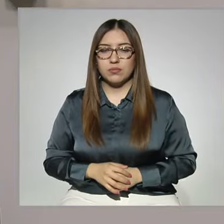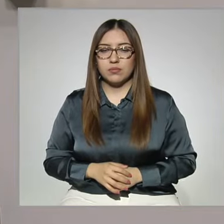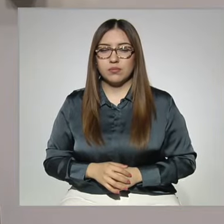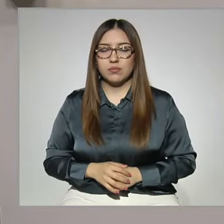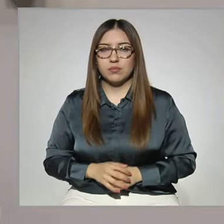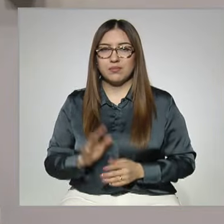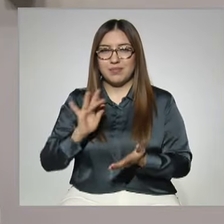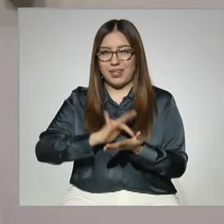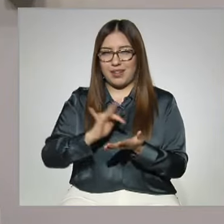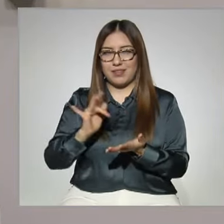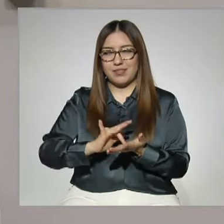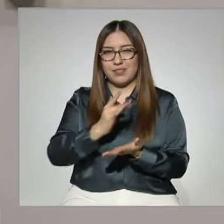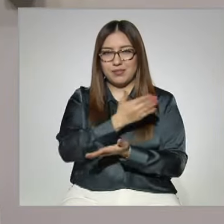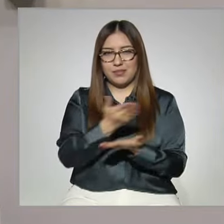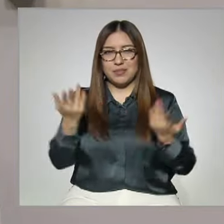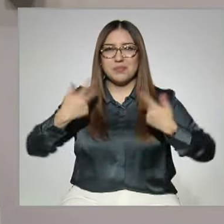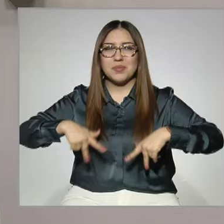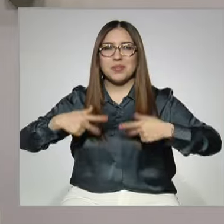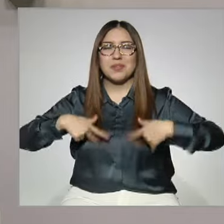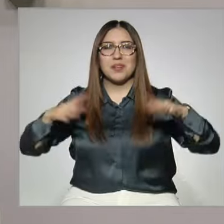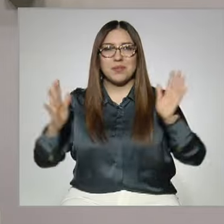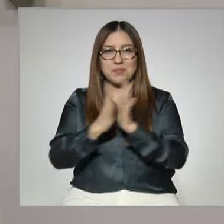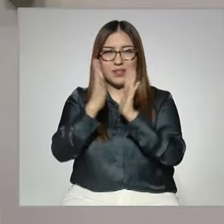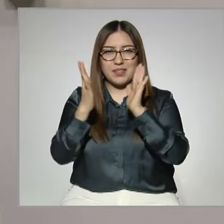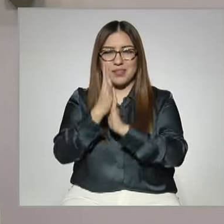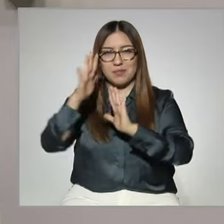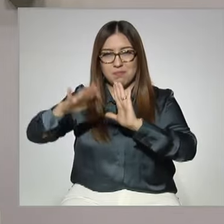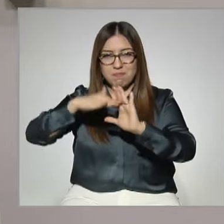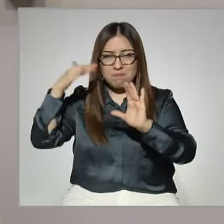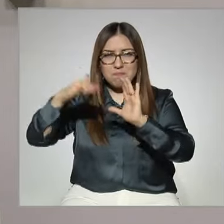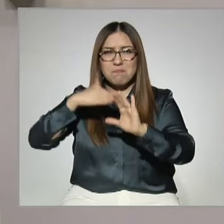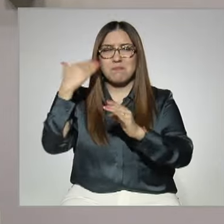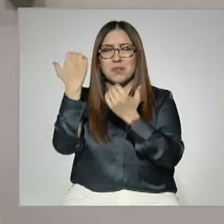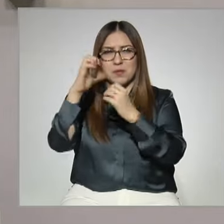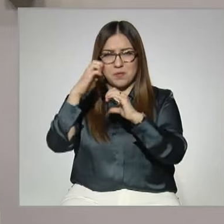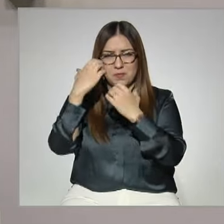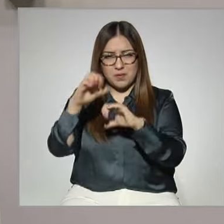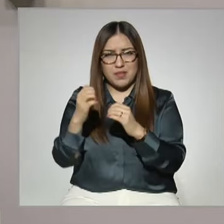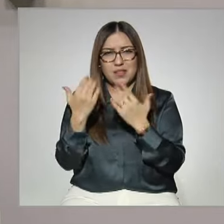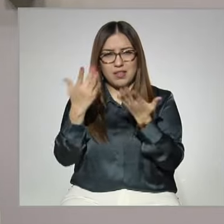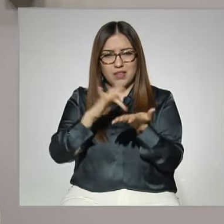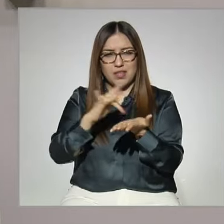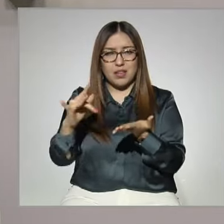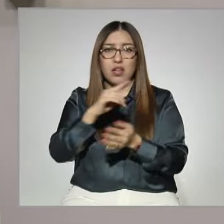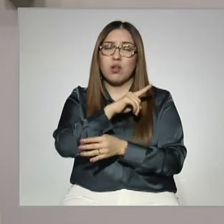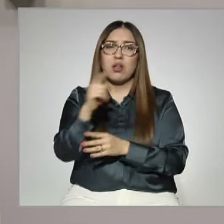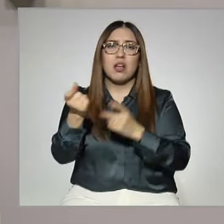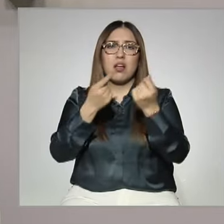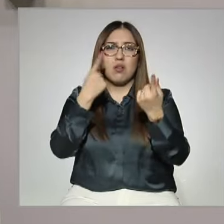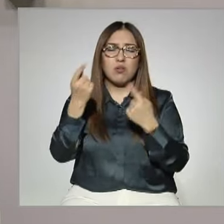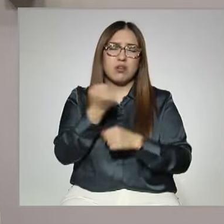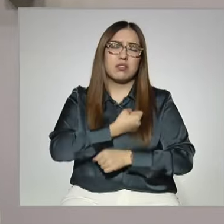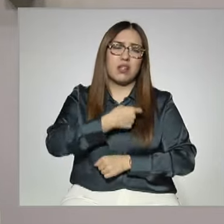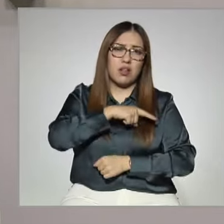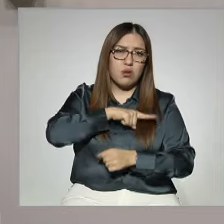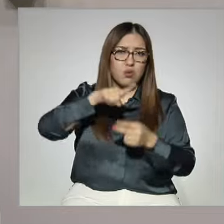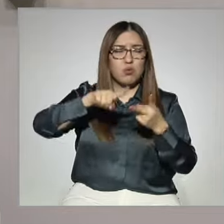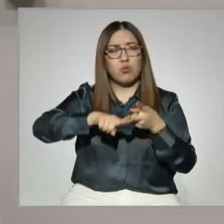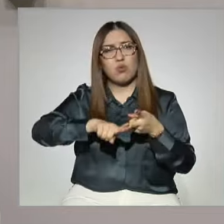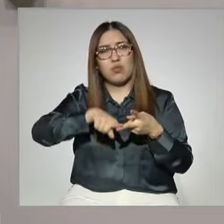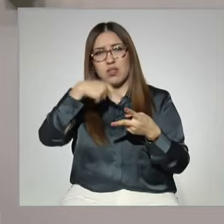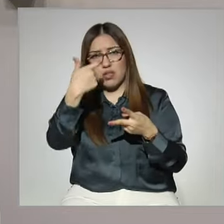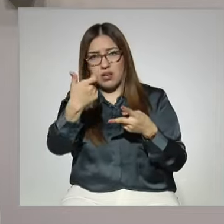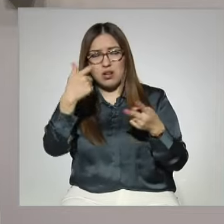Agradecemos mucho su participación, seguimos recibiendo sus comentarios. Y miren, si fue por motivos de salud, por cuestiones económicas,